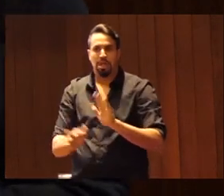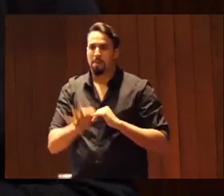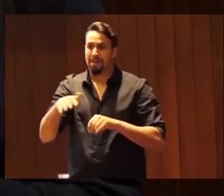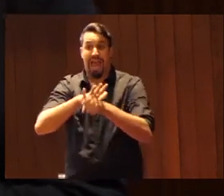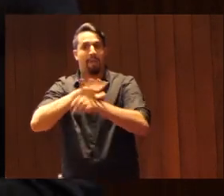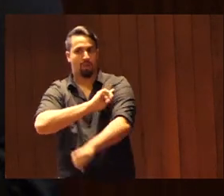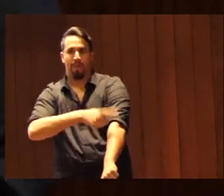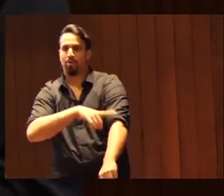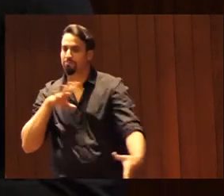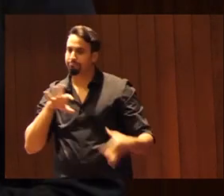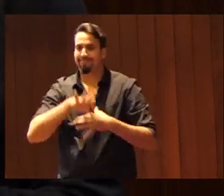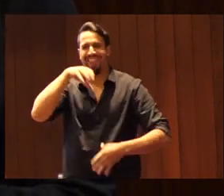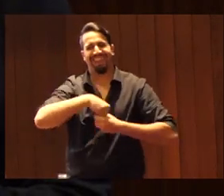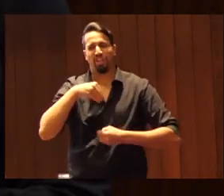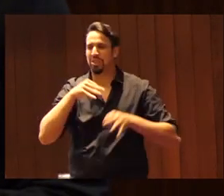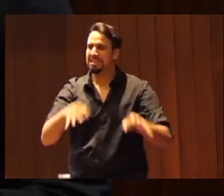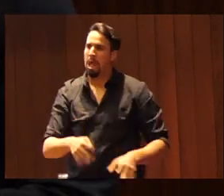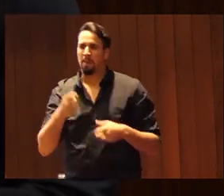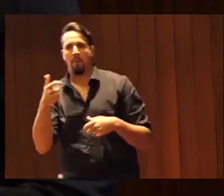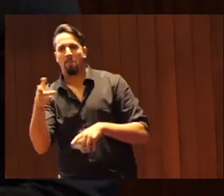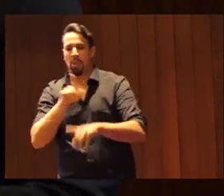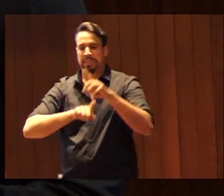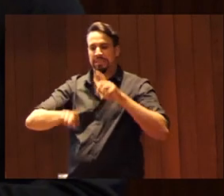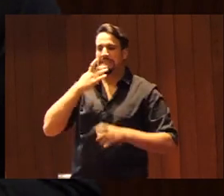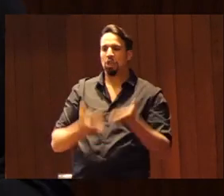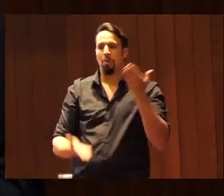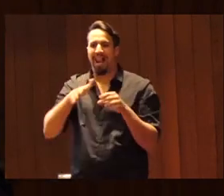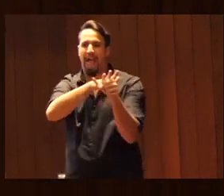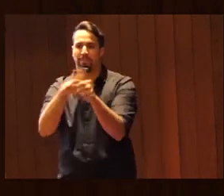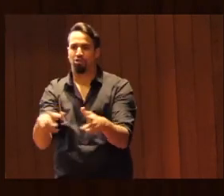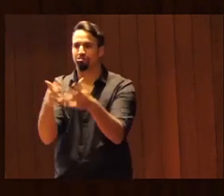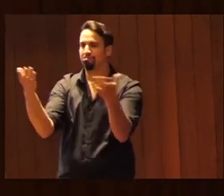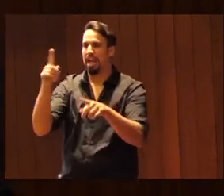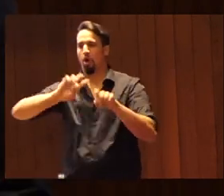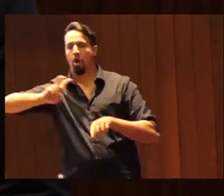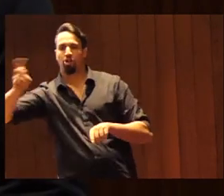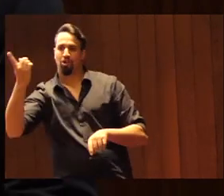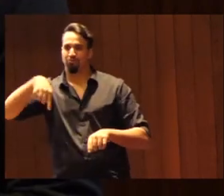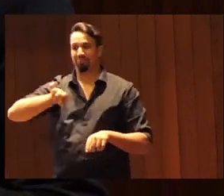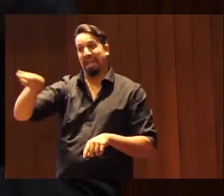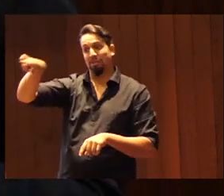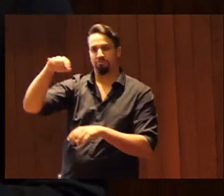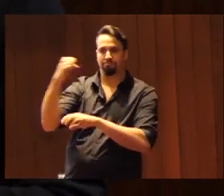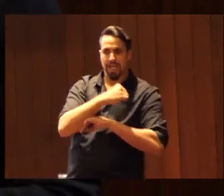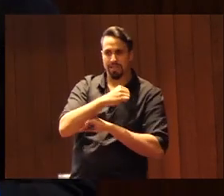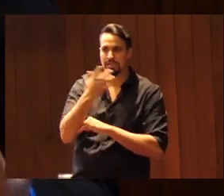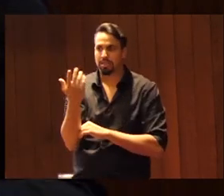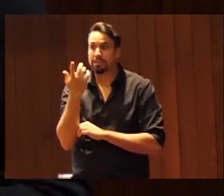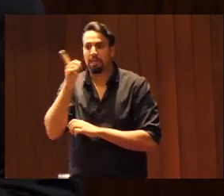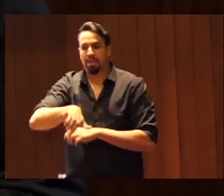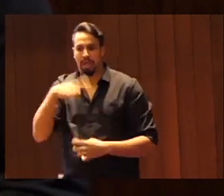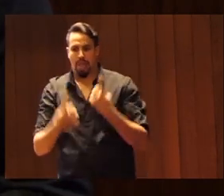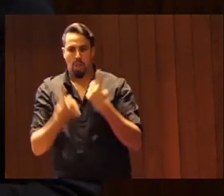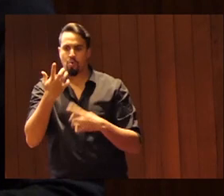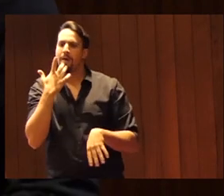deportivo, que siempre va un poco por detrás del resto de ámbitos de la sociedad. En segundo lugar, daré algunos ejemplos de qué acciones